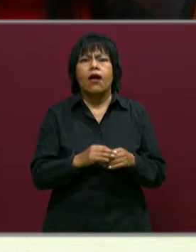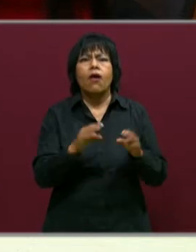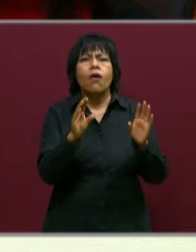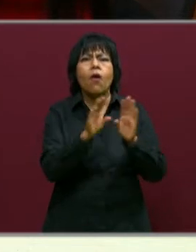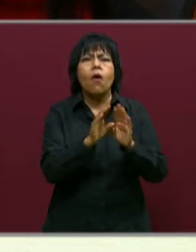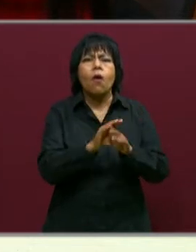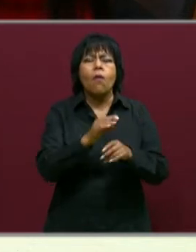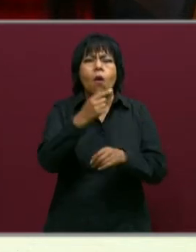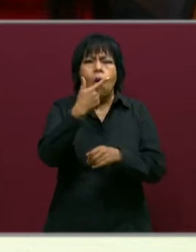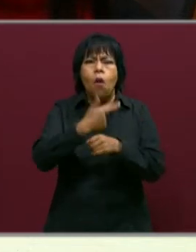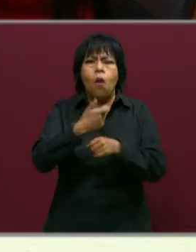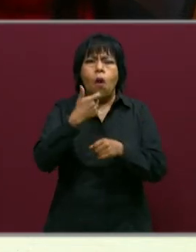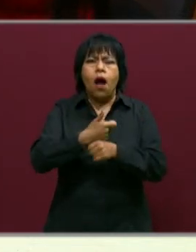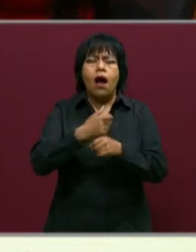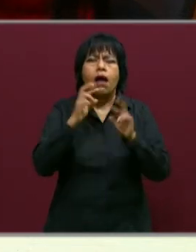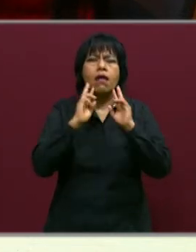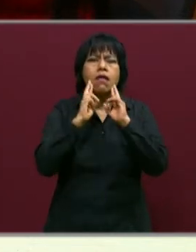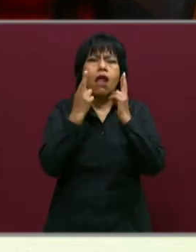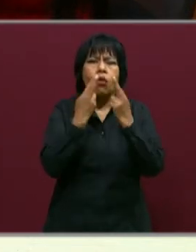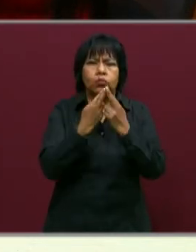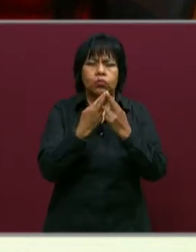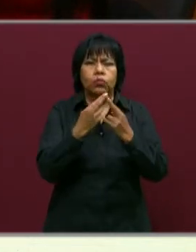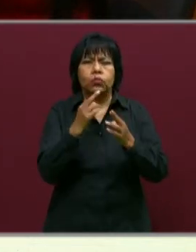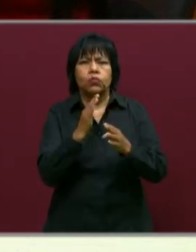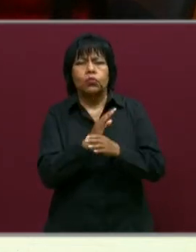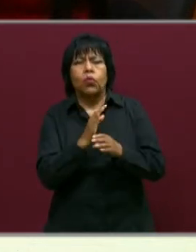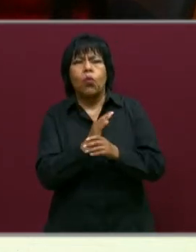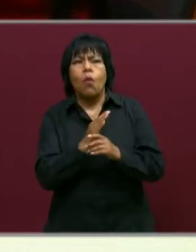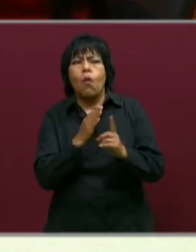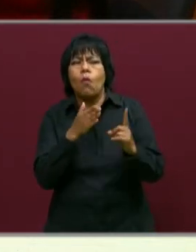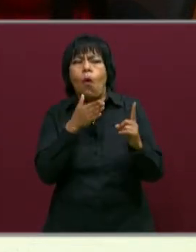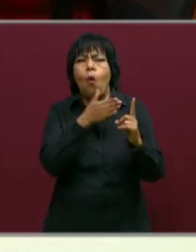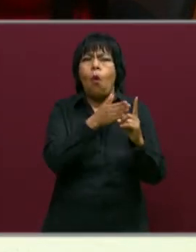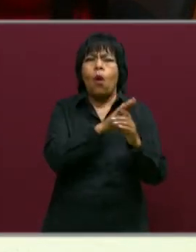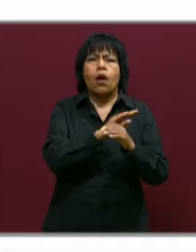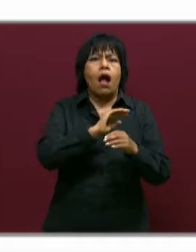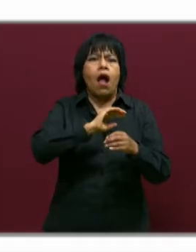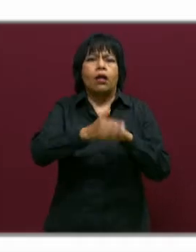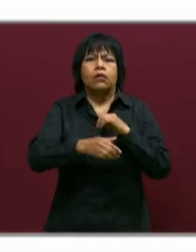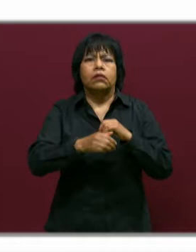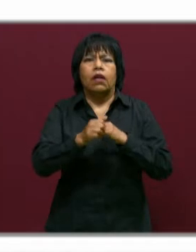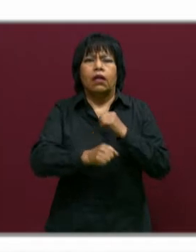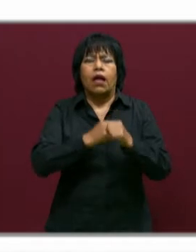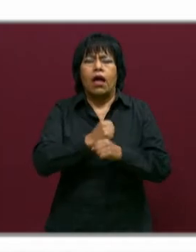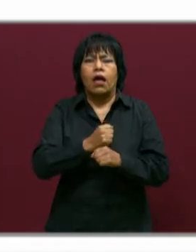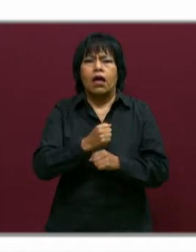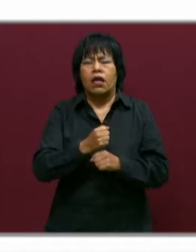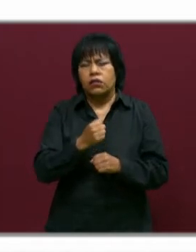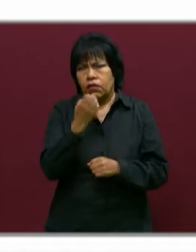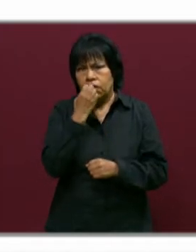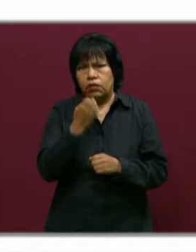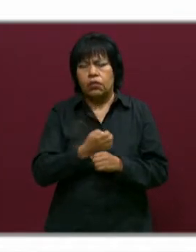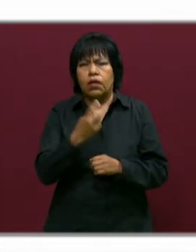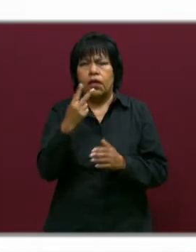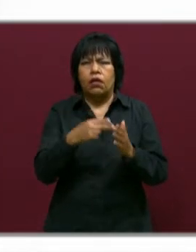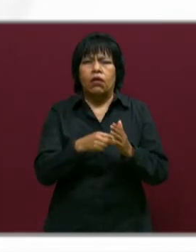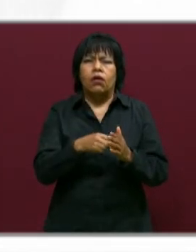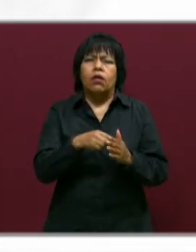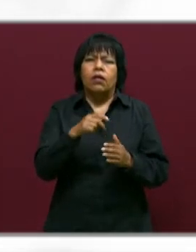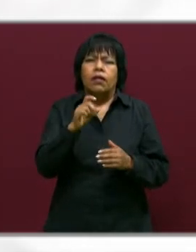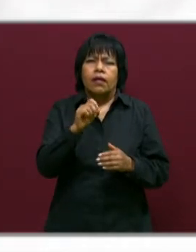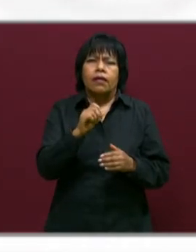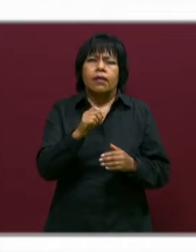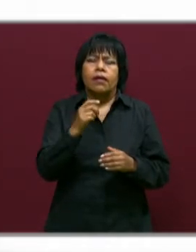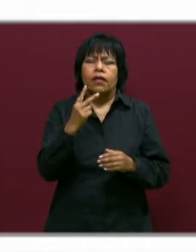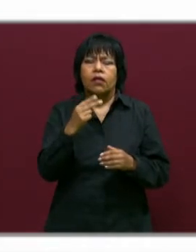a esta séptima sesión que se perfila ya hacia el cierre del ciclo escolar 2020-2021, en el